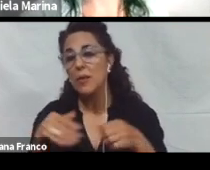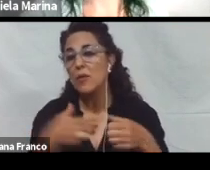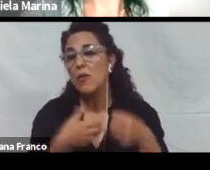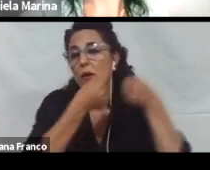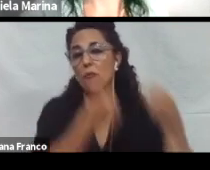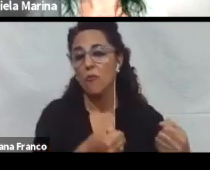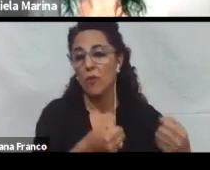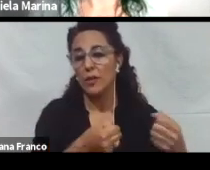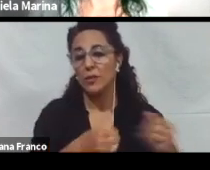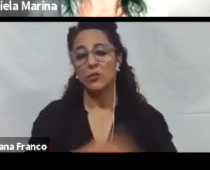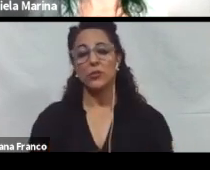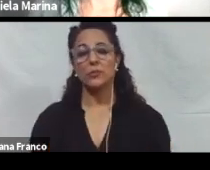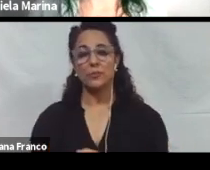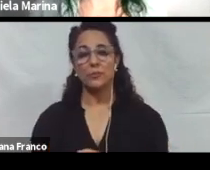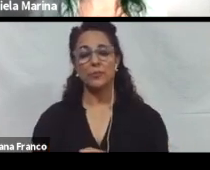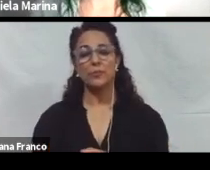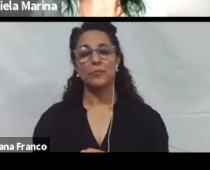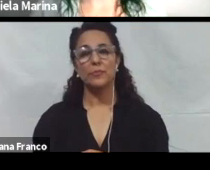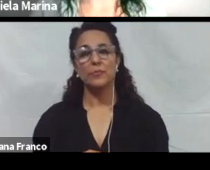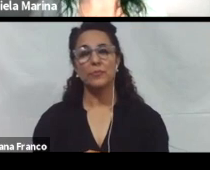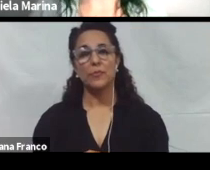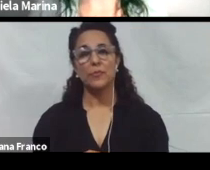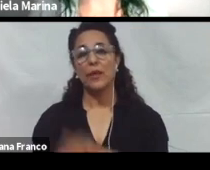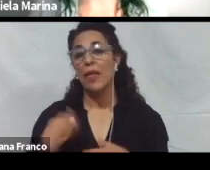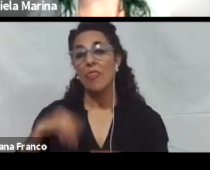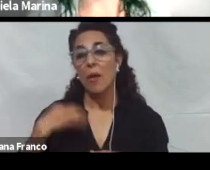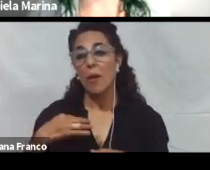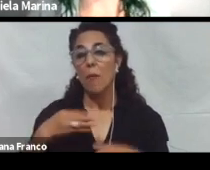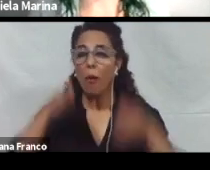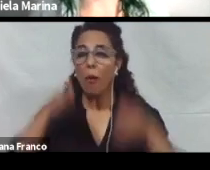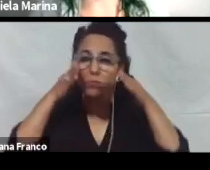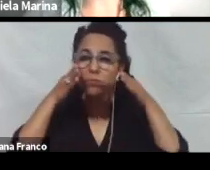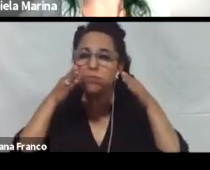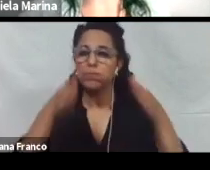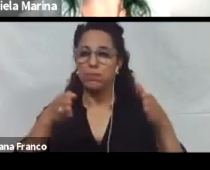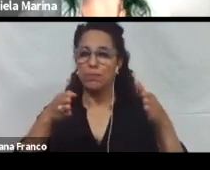debemos acentuar objetivos y metas.